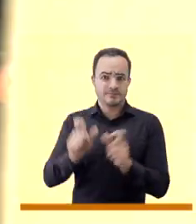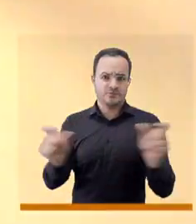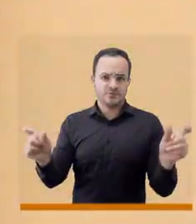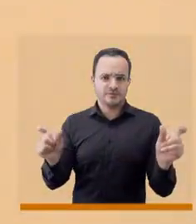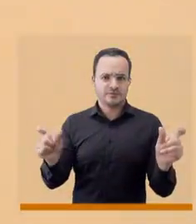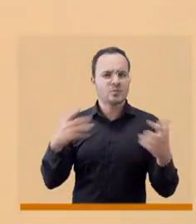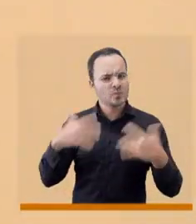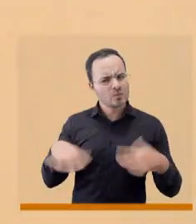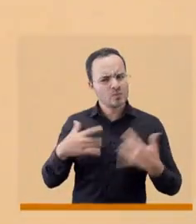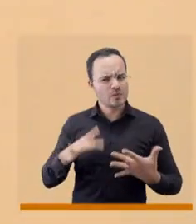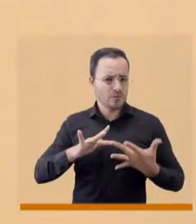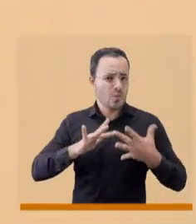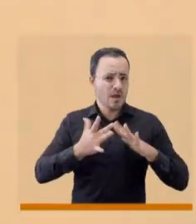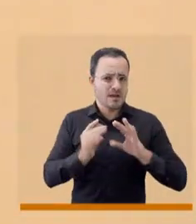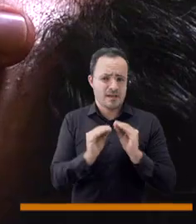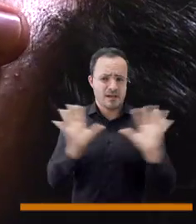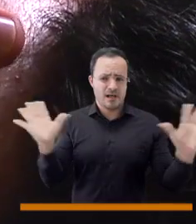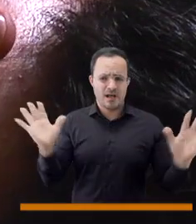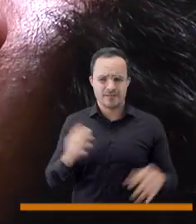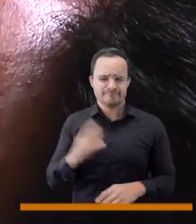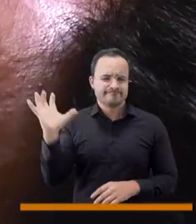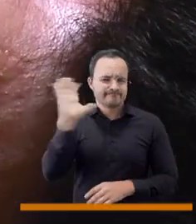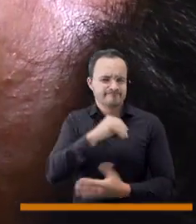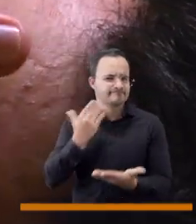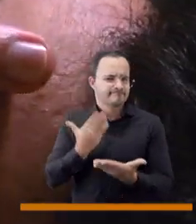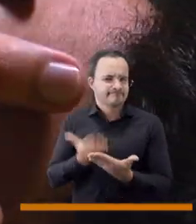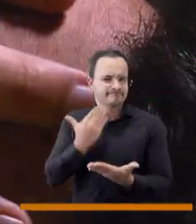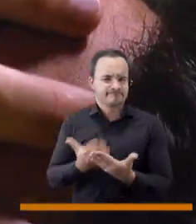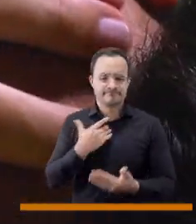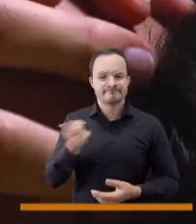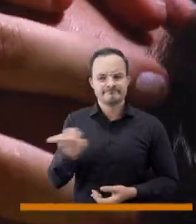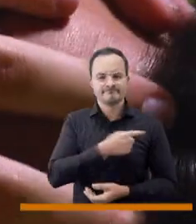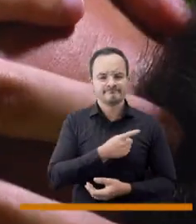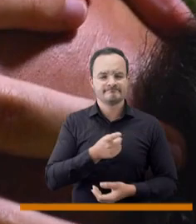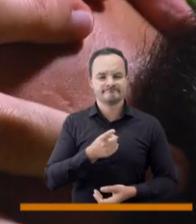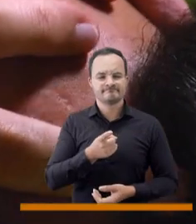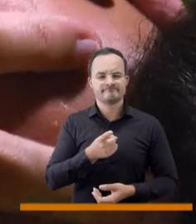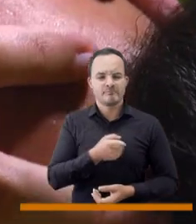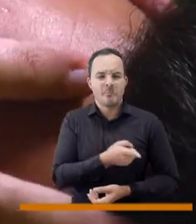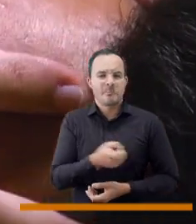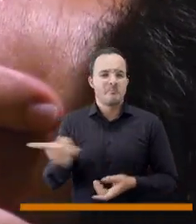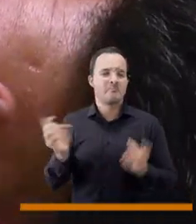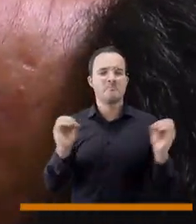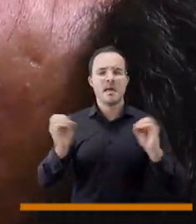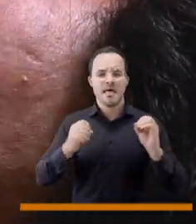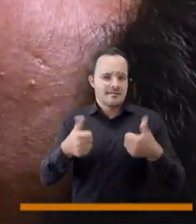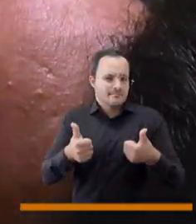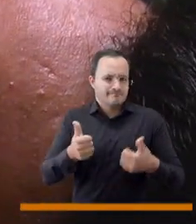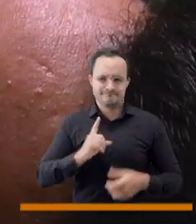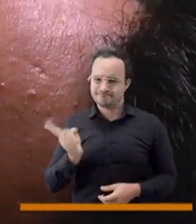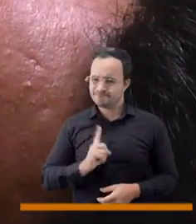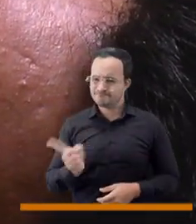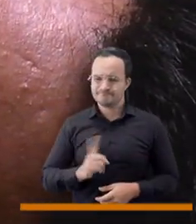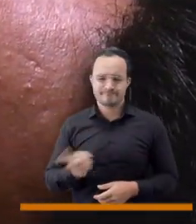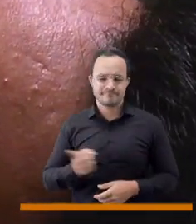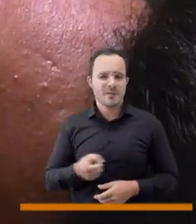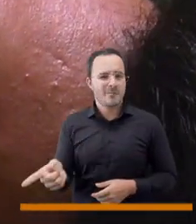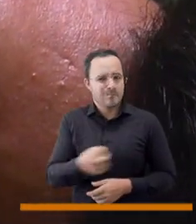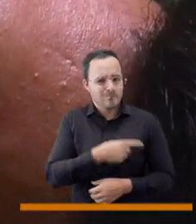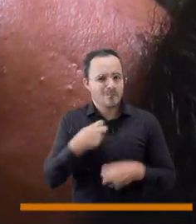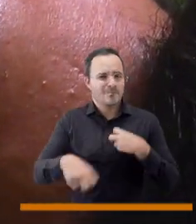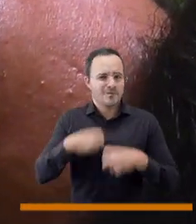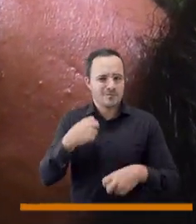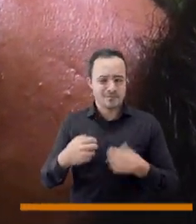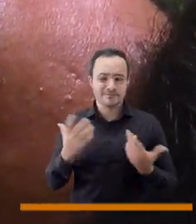Es un indicador doloroso y que nos muestra que está sucediendo algo que a pesar de que es muy multicausal,